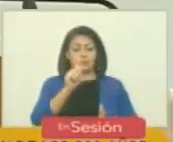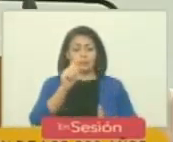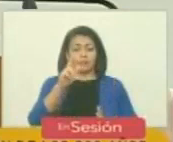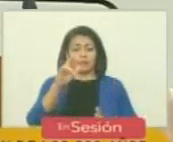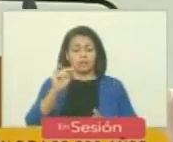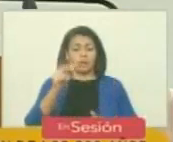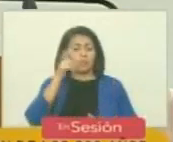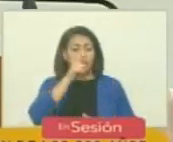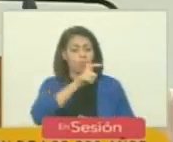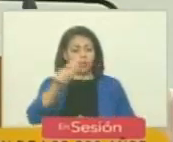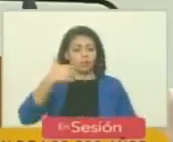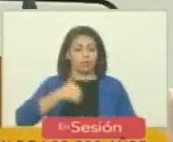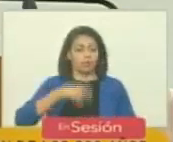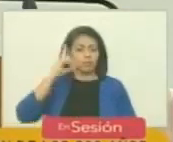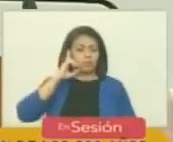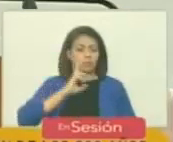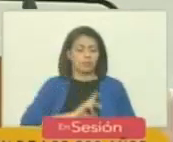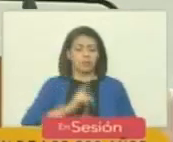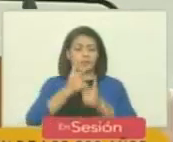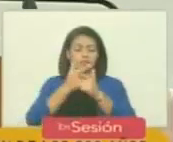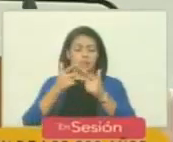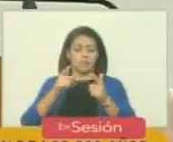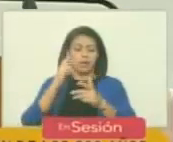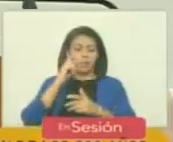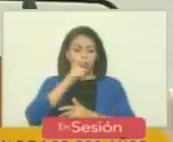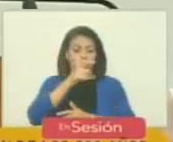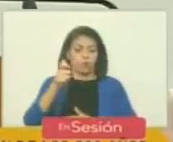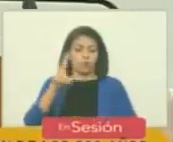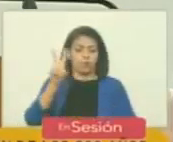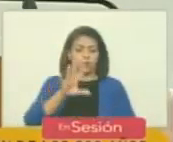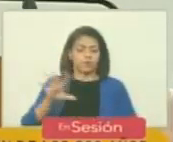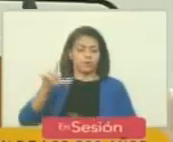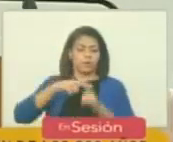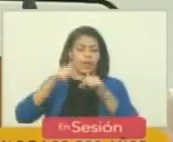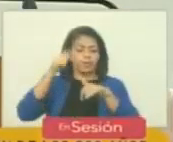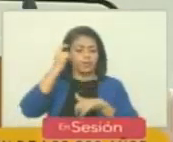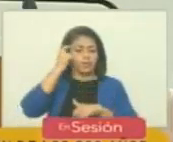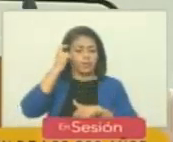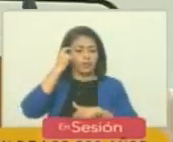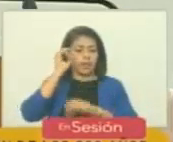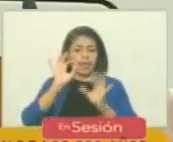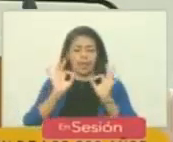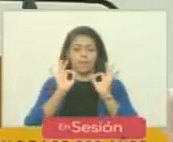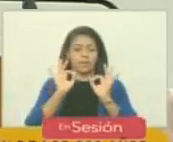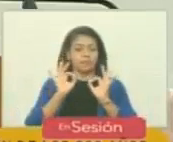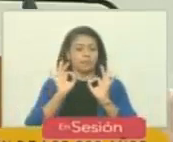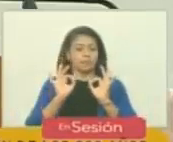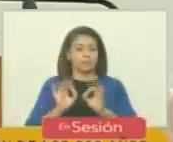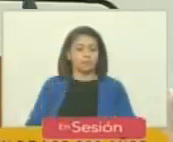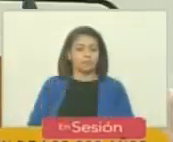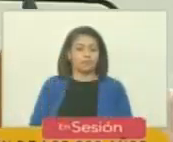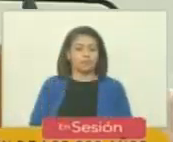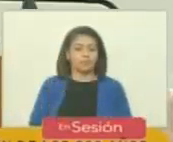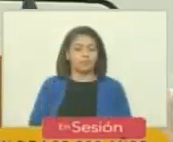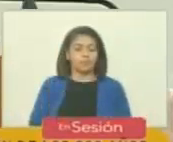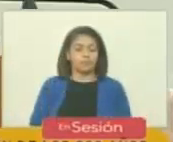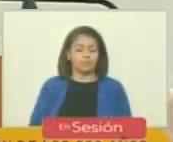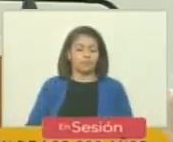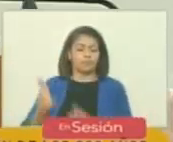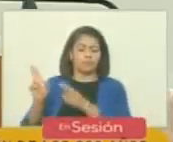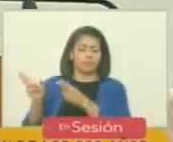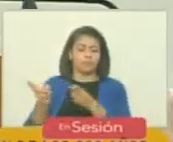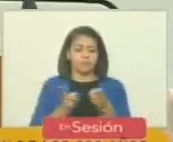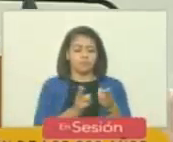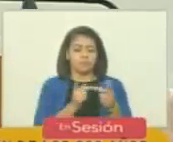argentino a Bolívar al pueblo venezolano en este día tan especial la invitación